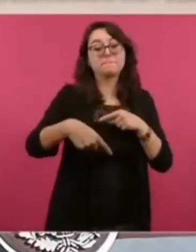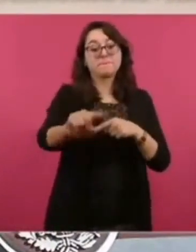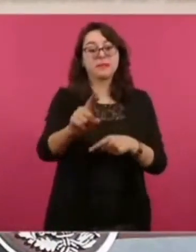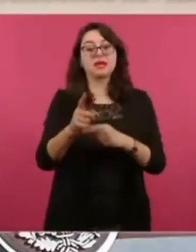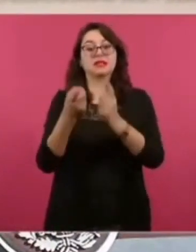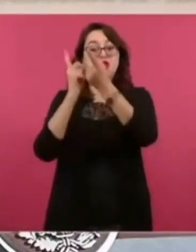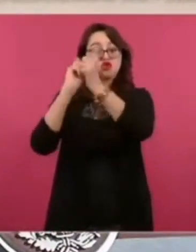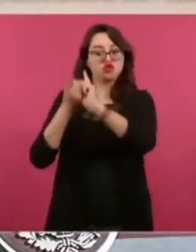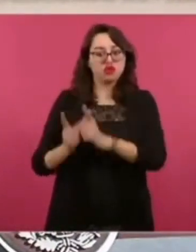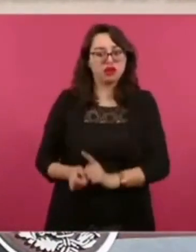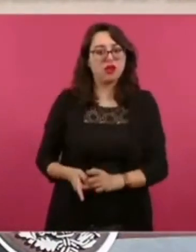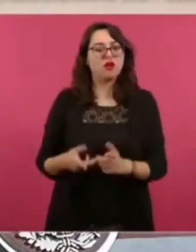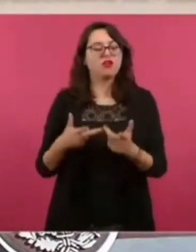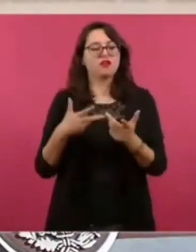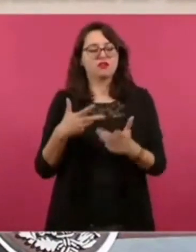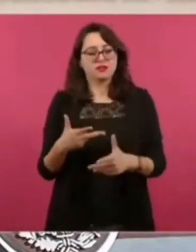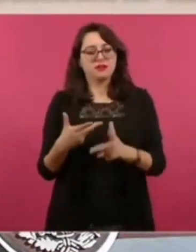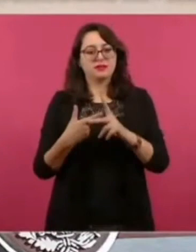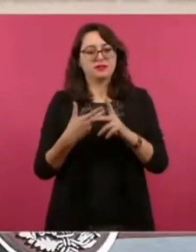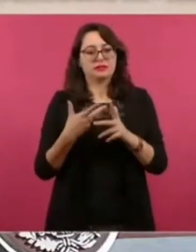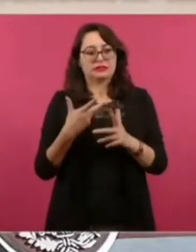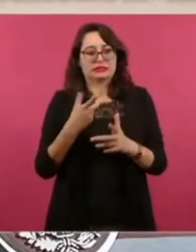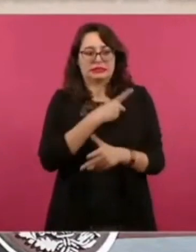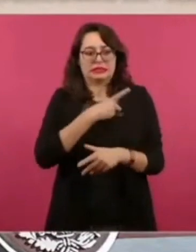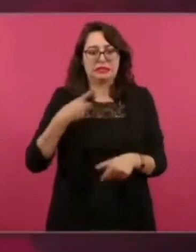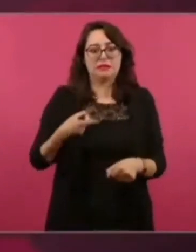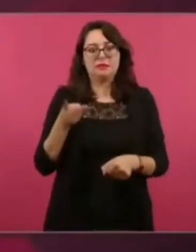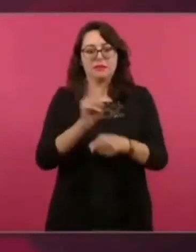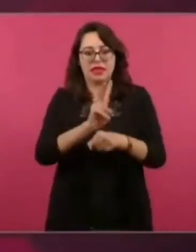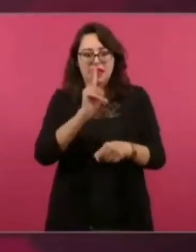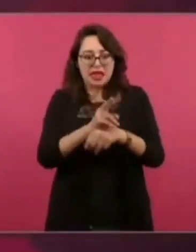reforzando de esa manera.